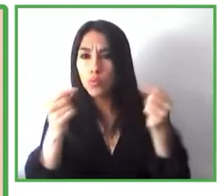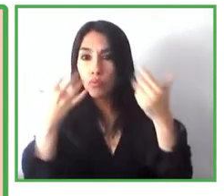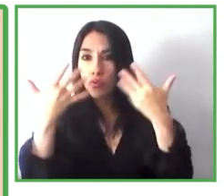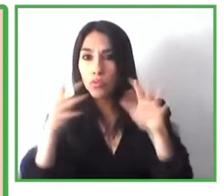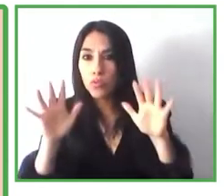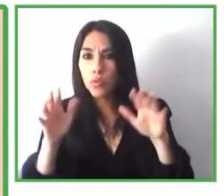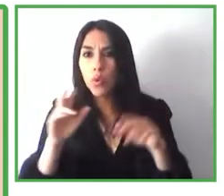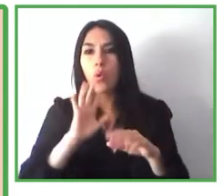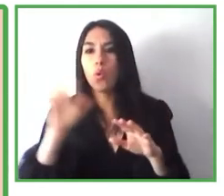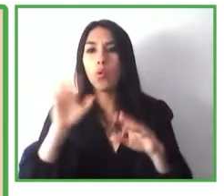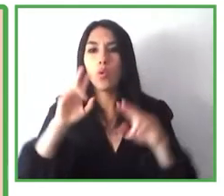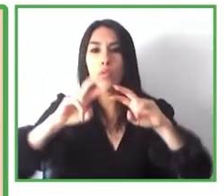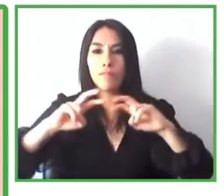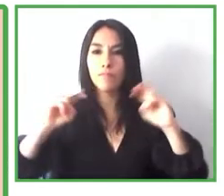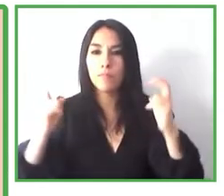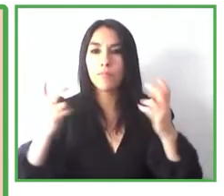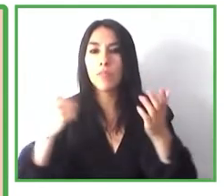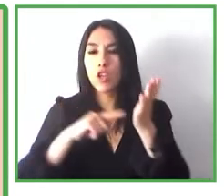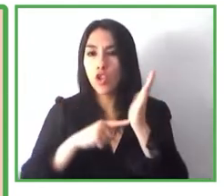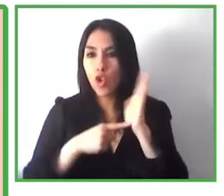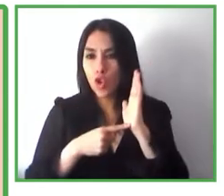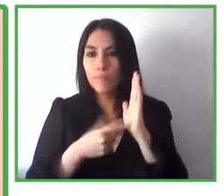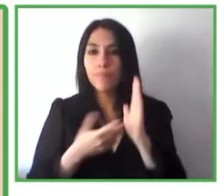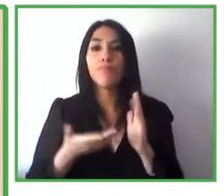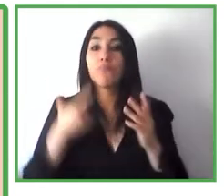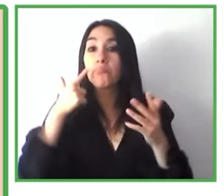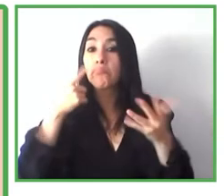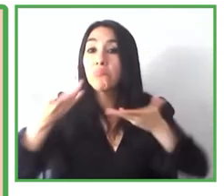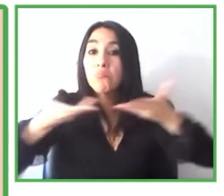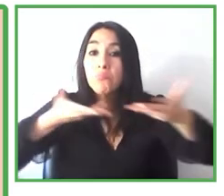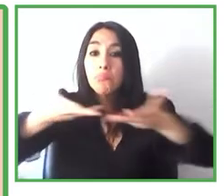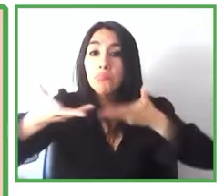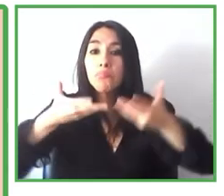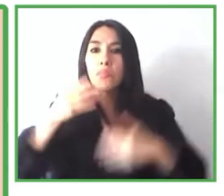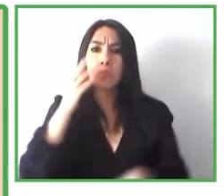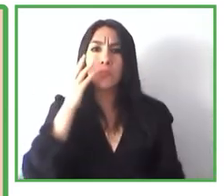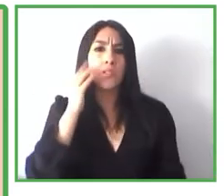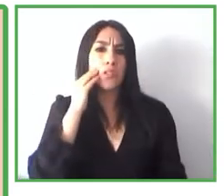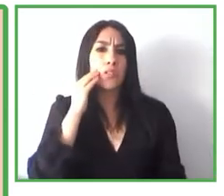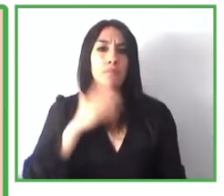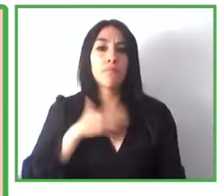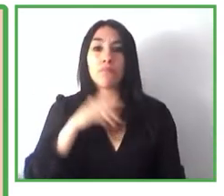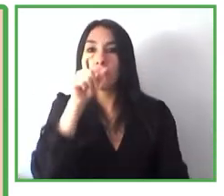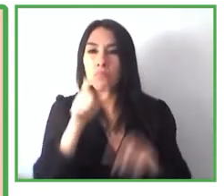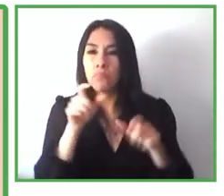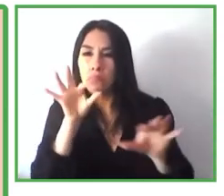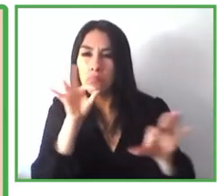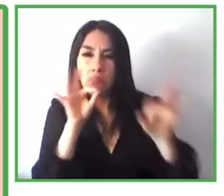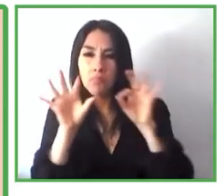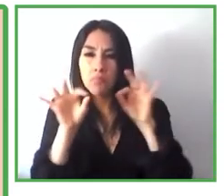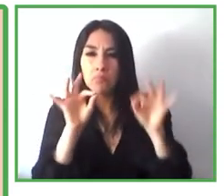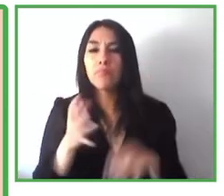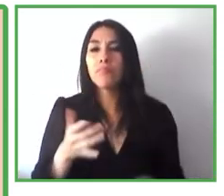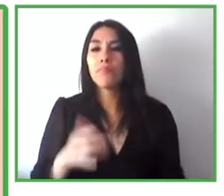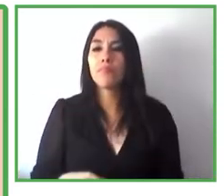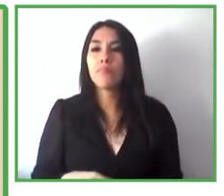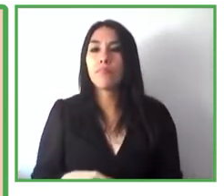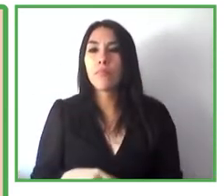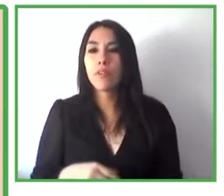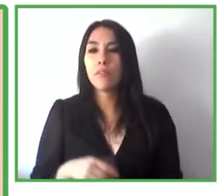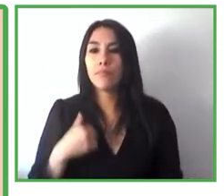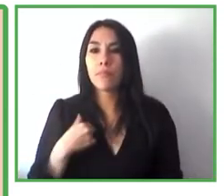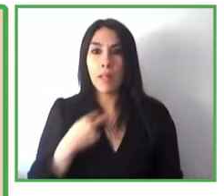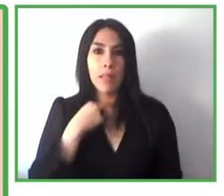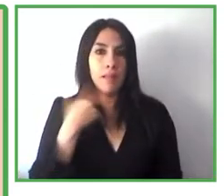interacción y la experiencia de las personas y medimos cómo los atributos del interiorismo influyen en el comportamiento en la emoción en la